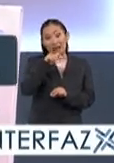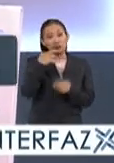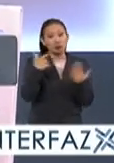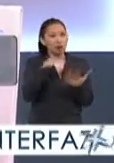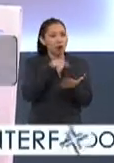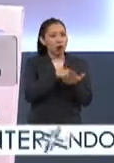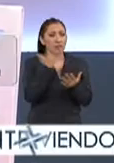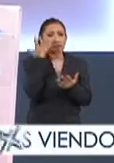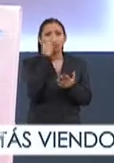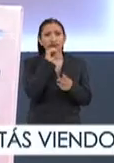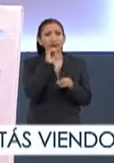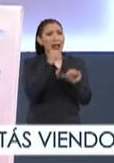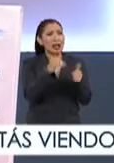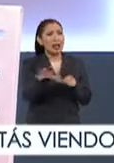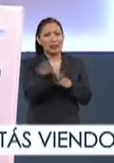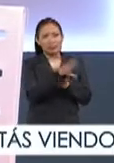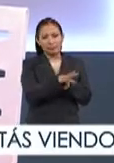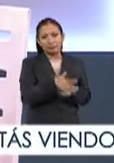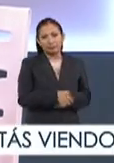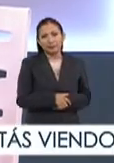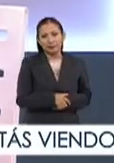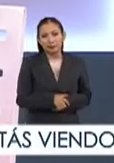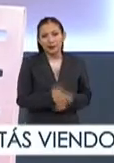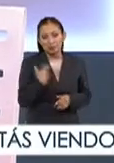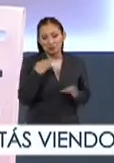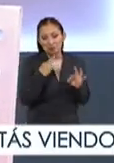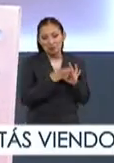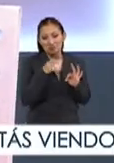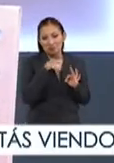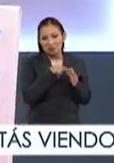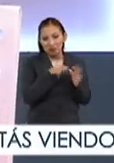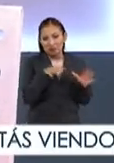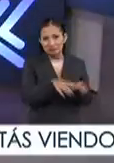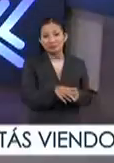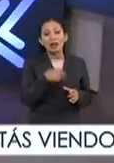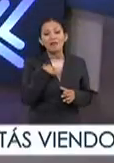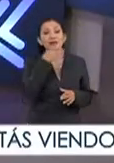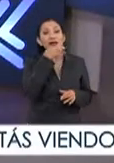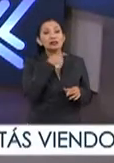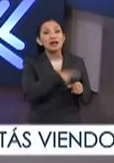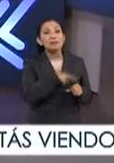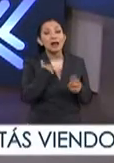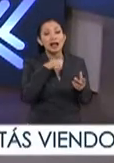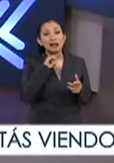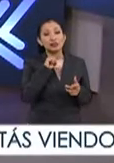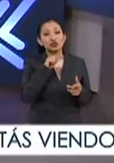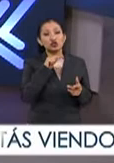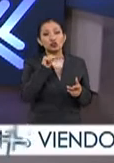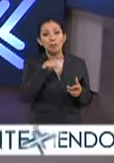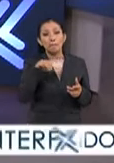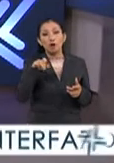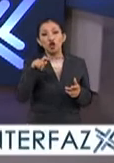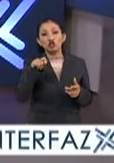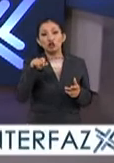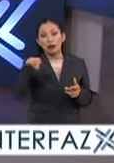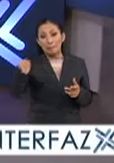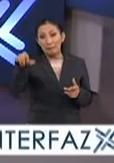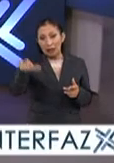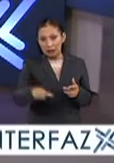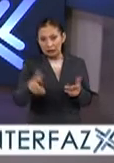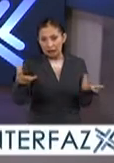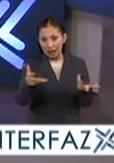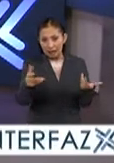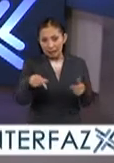muy artístico en general muy ad hoc para este tipo de festival exactamente el festival stop motion MX que se lleva